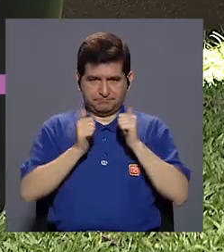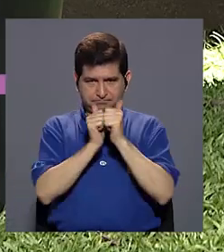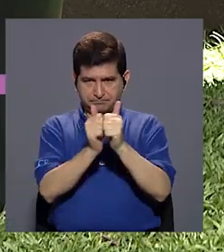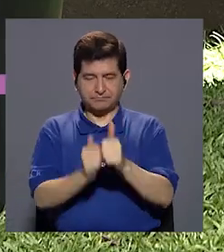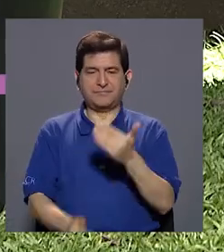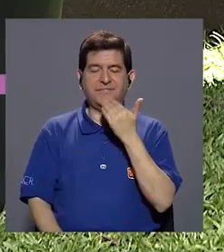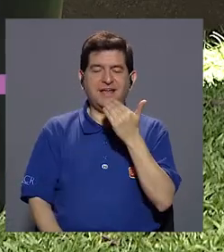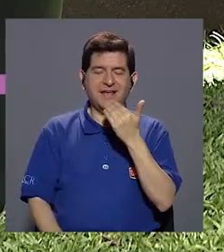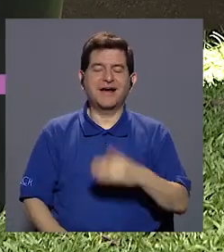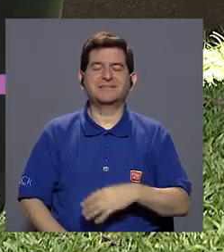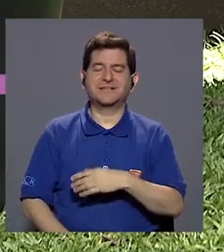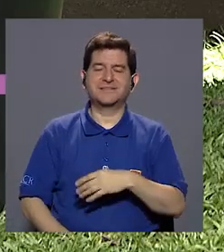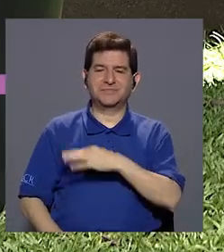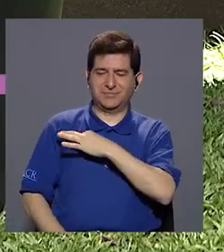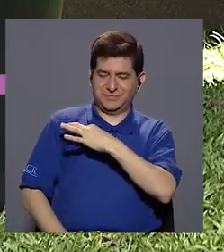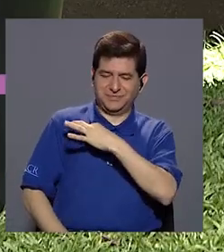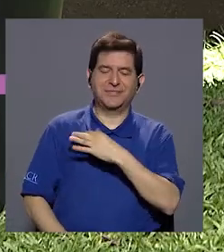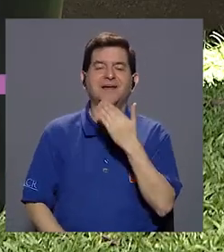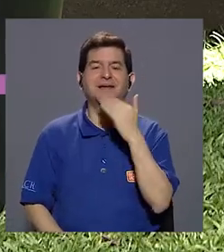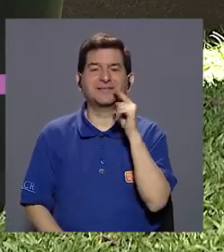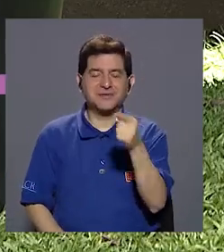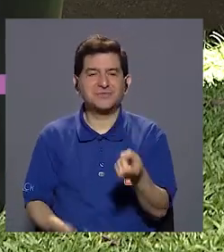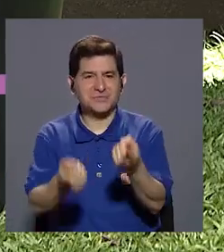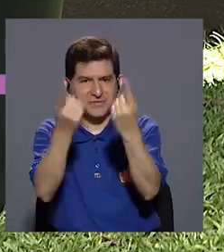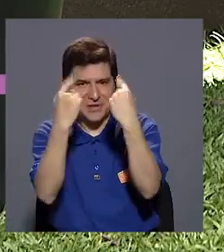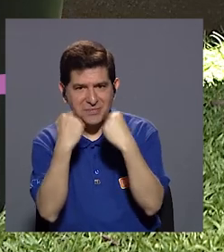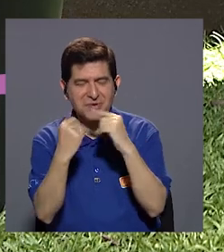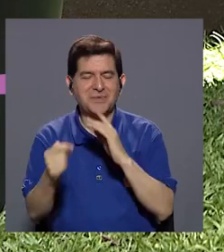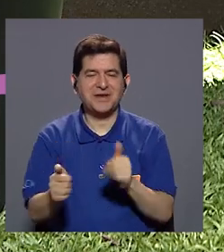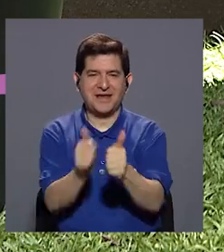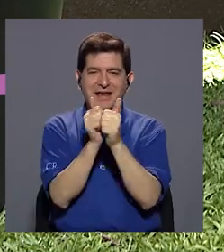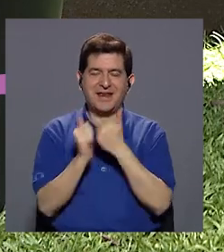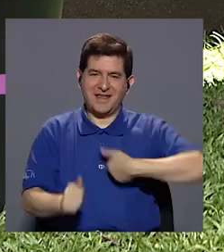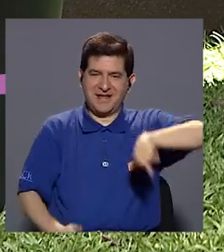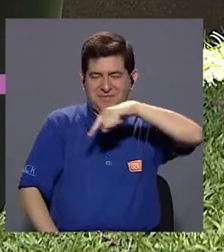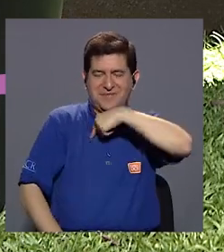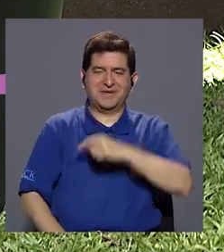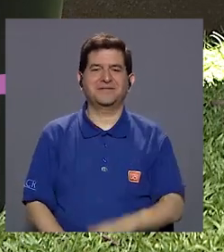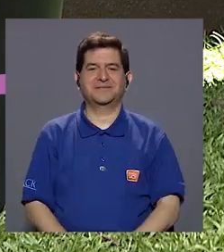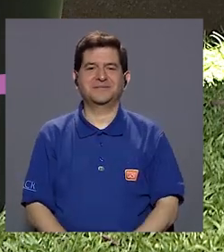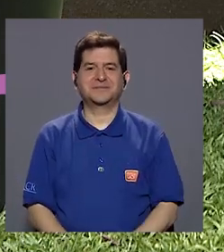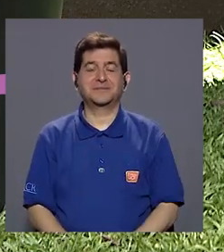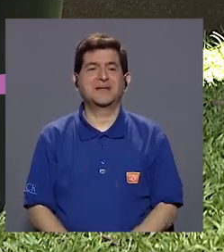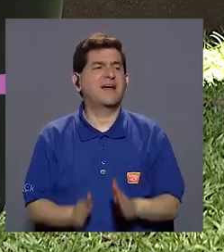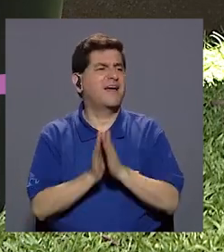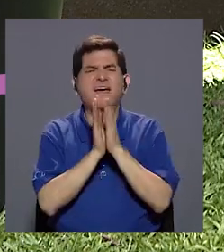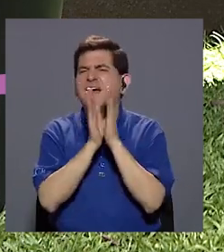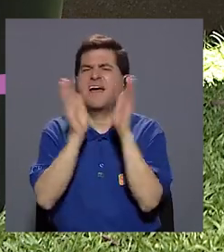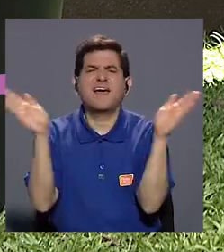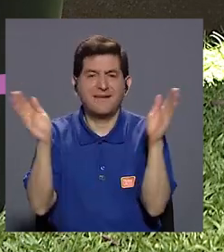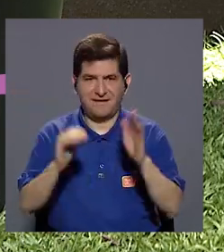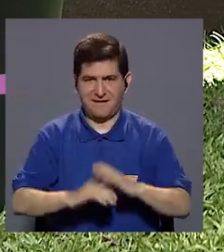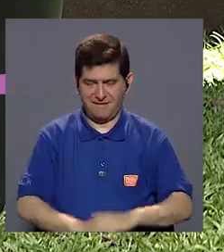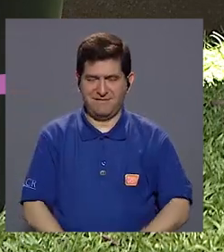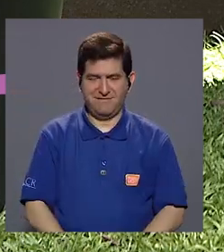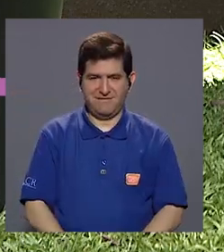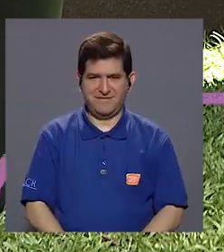Muchas gracias por la invitación. Gracias, Gina, por sacar el ratito para acompañarnos. Con gusto. Y bueno, en general,